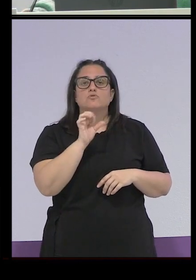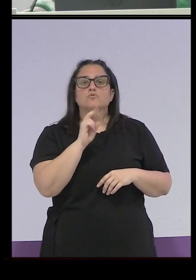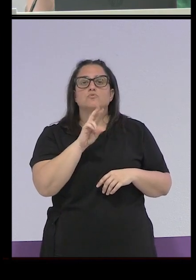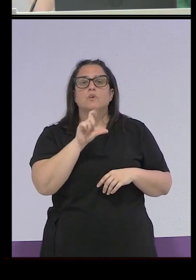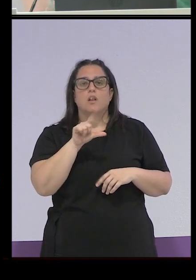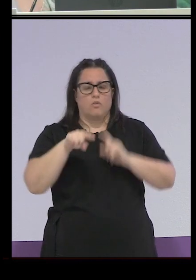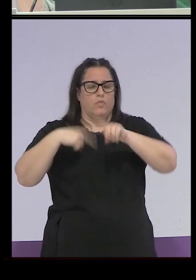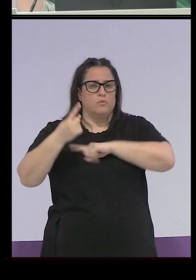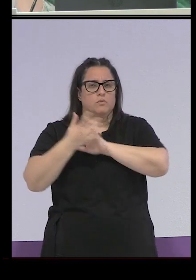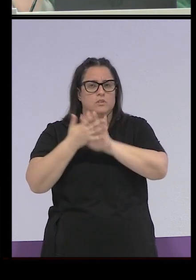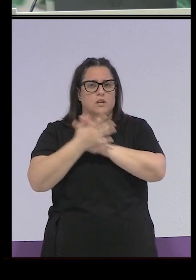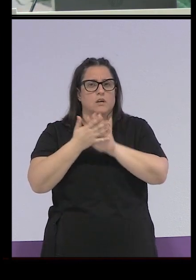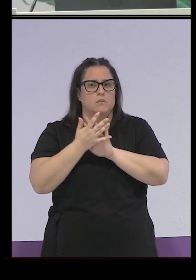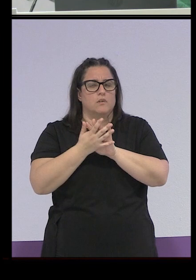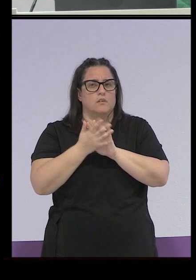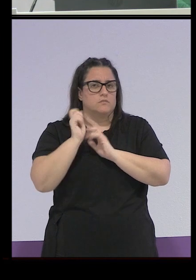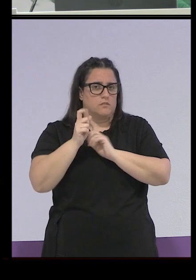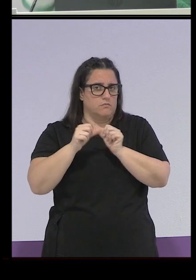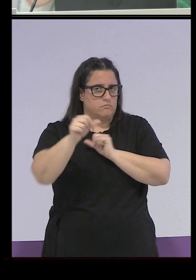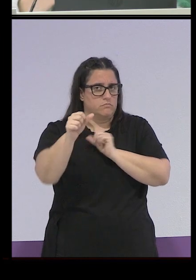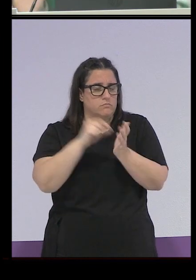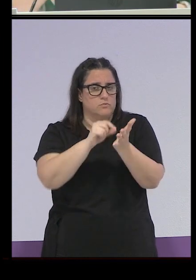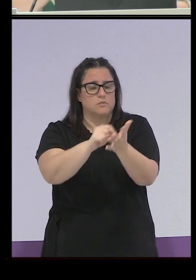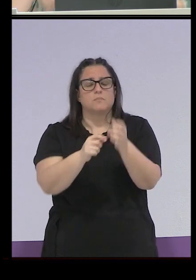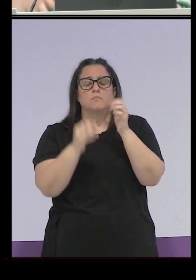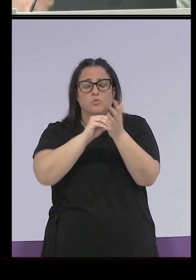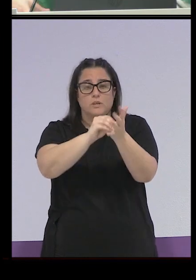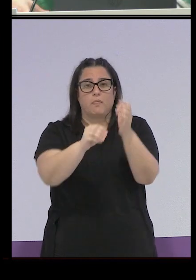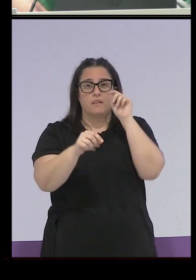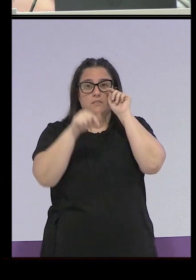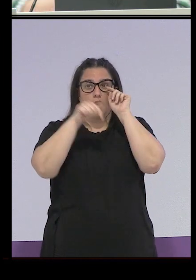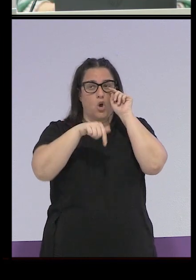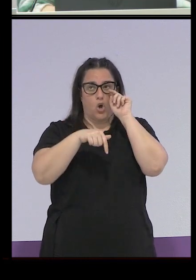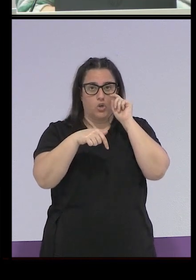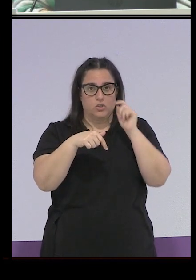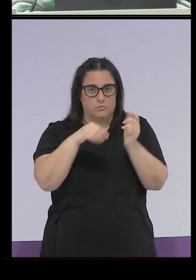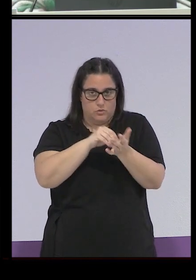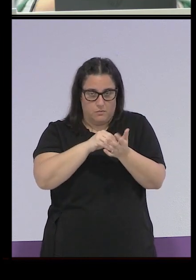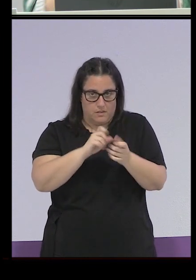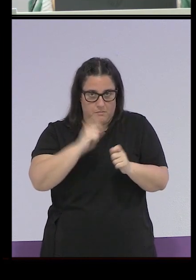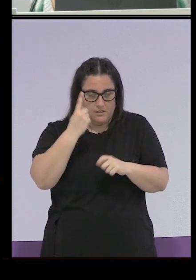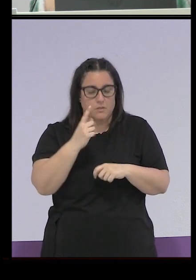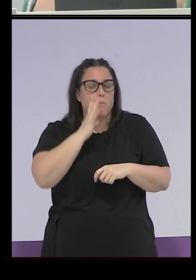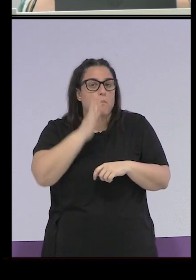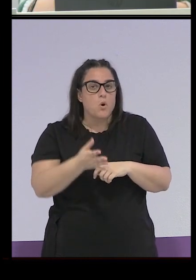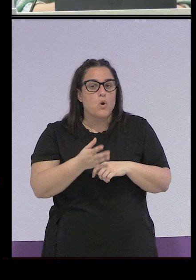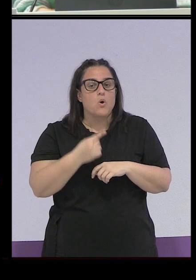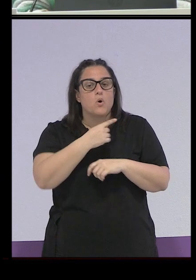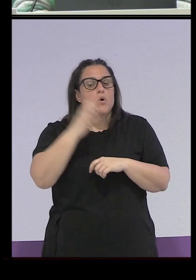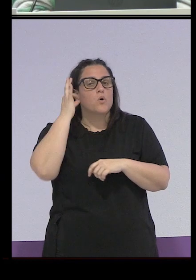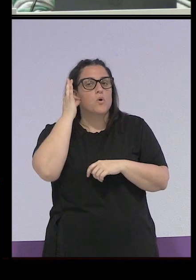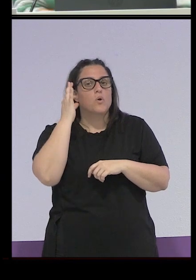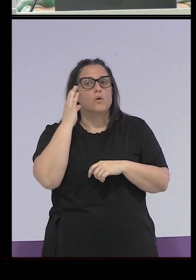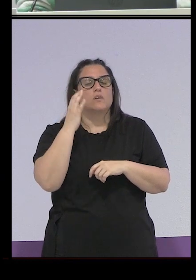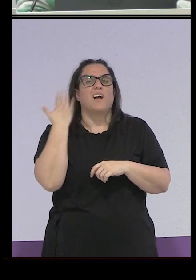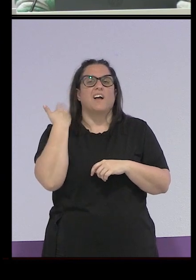que hablaré de ella muy a menudo. Hablo de ella muy a menudo y hoy voy a hablar de ella muy a menudo porque es, antes os decía que